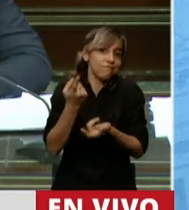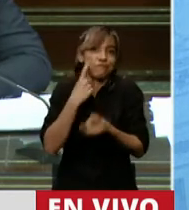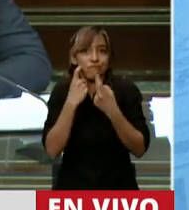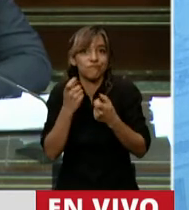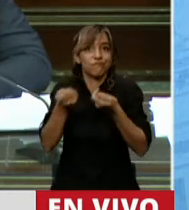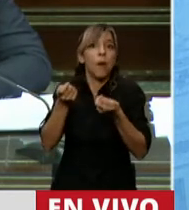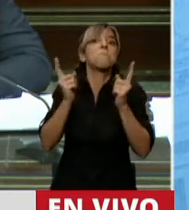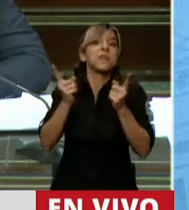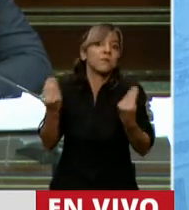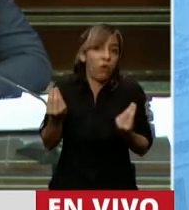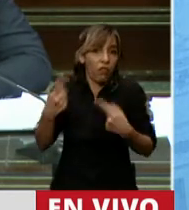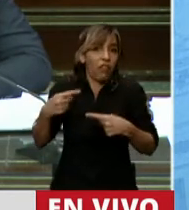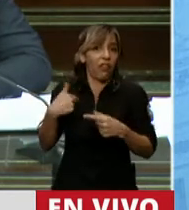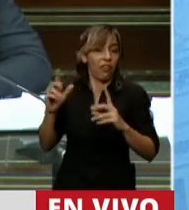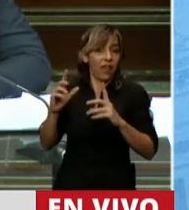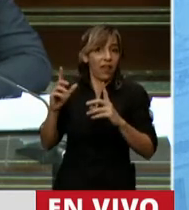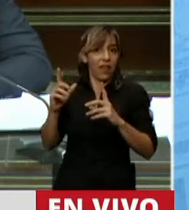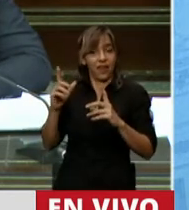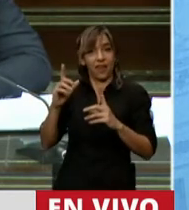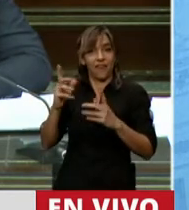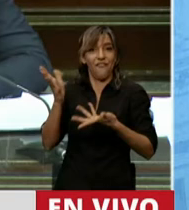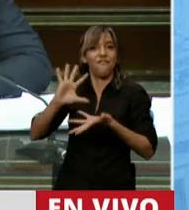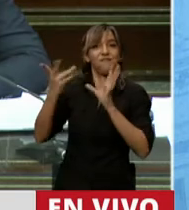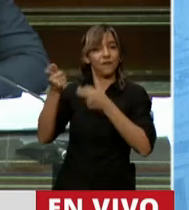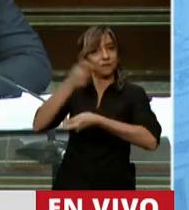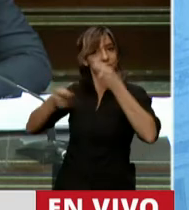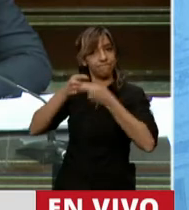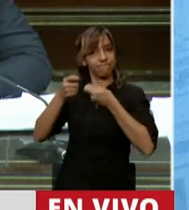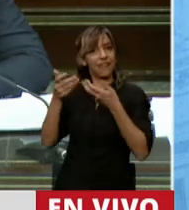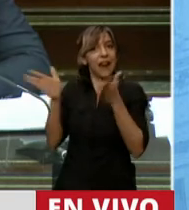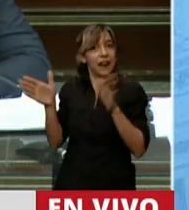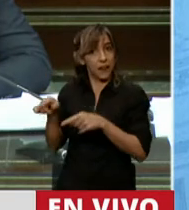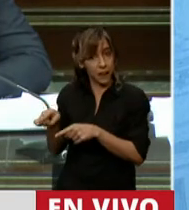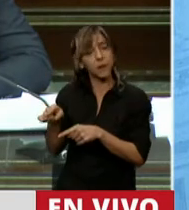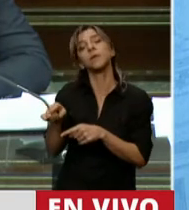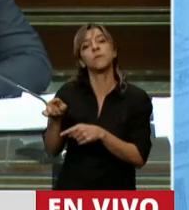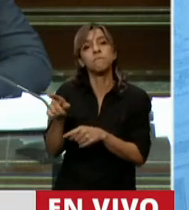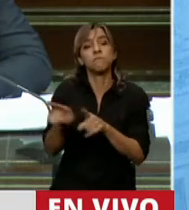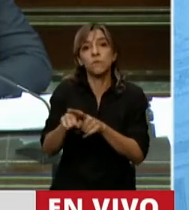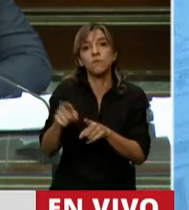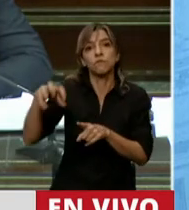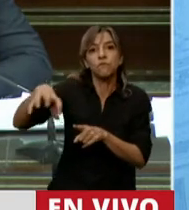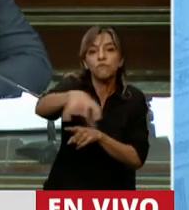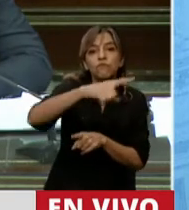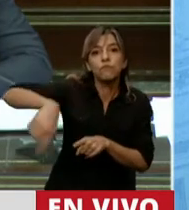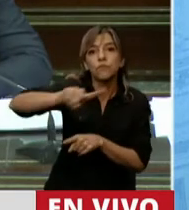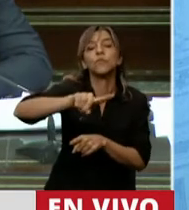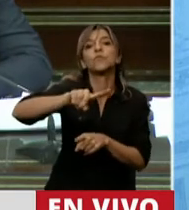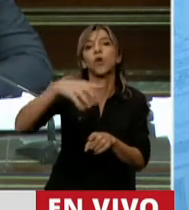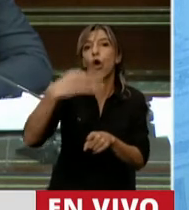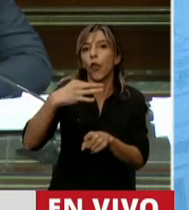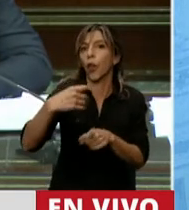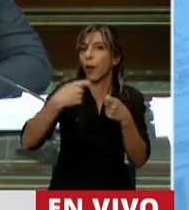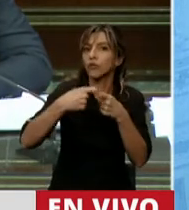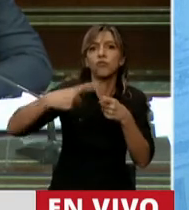competencia para todos. También tienen las facultades de estas asociaciones, por la equiparación constitucional, de trabajar de la